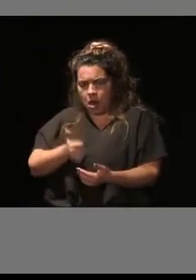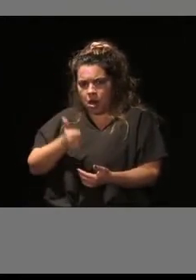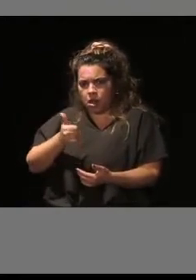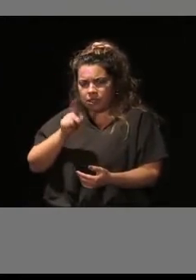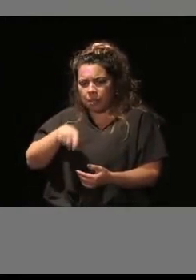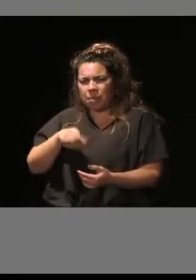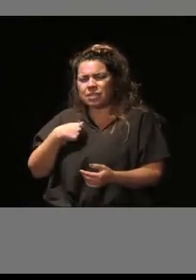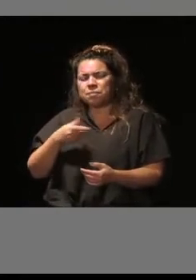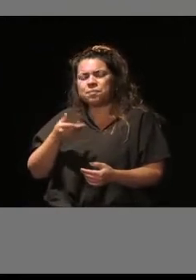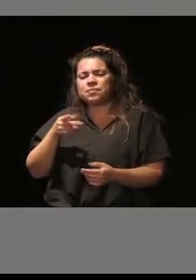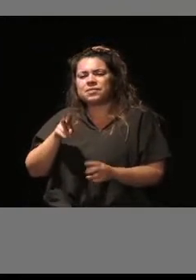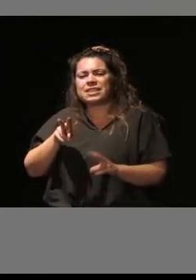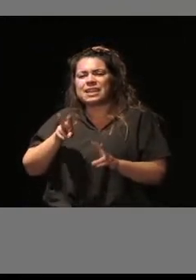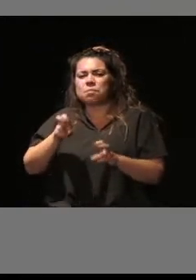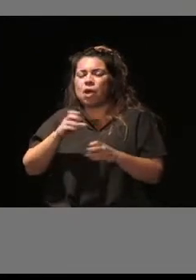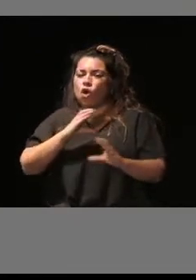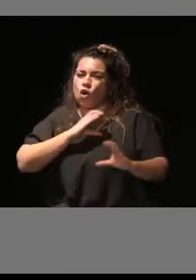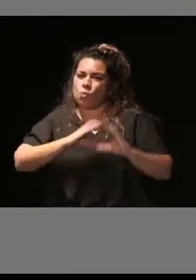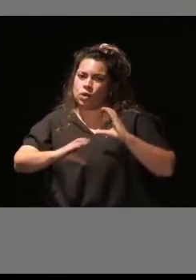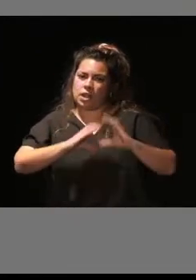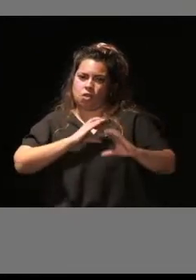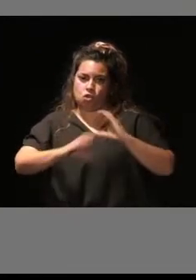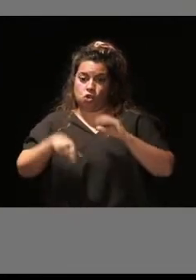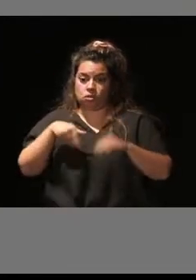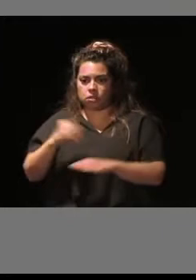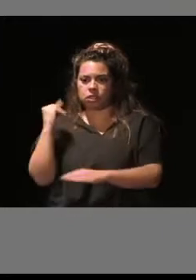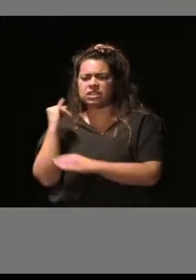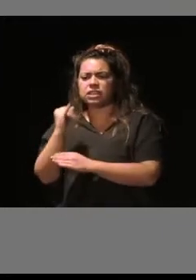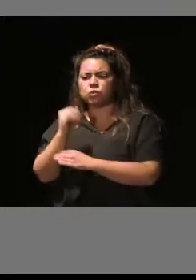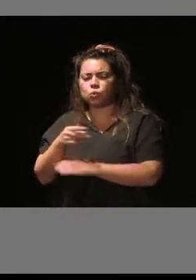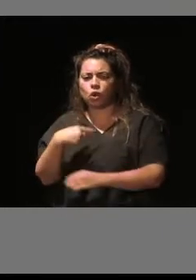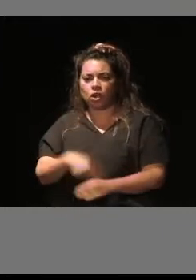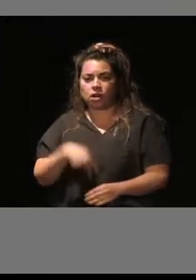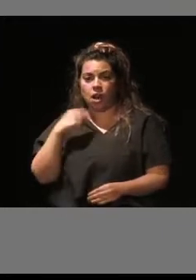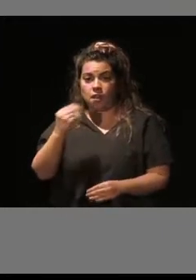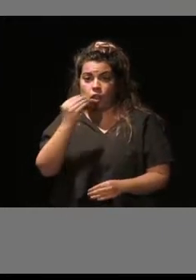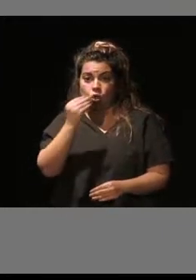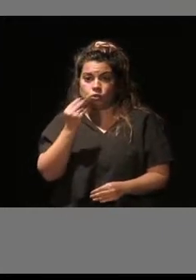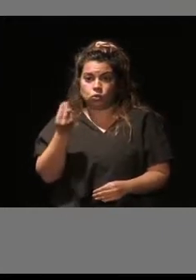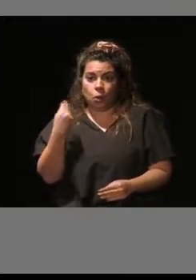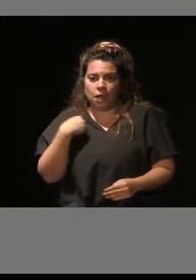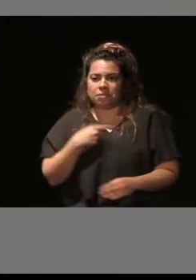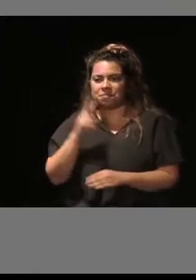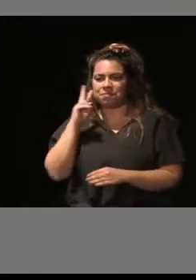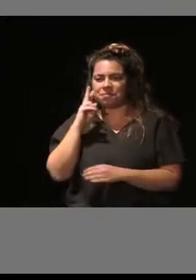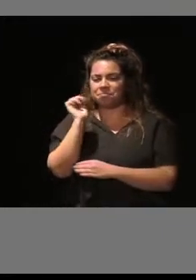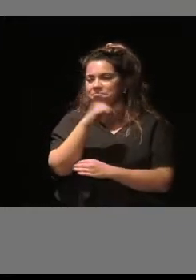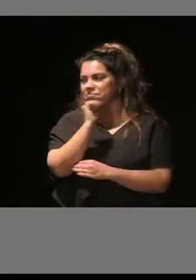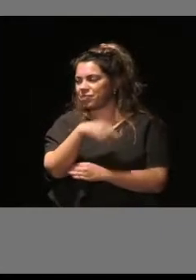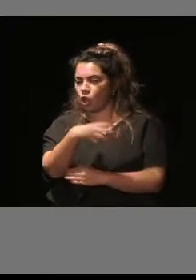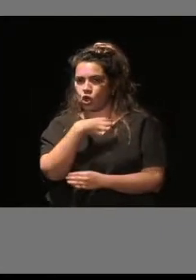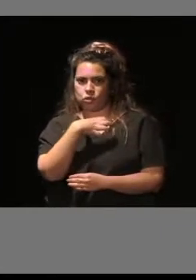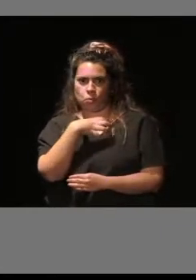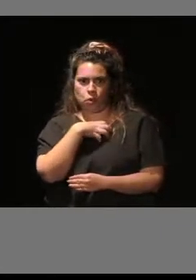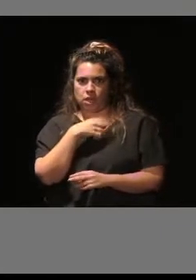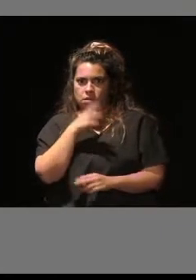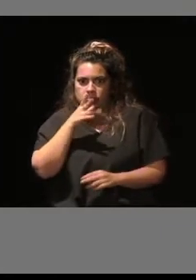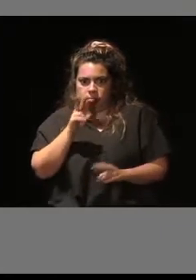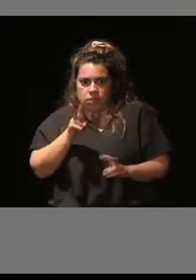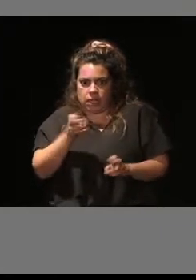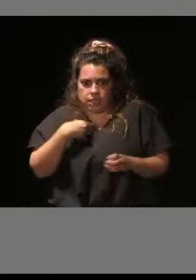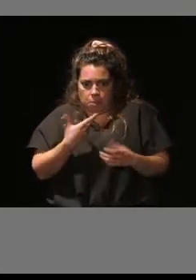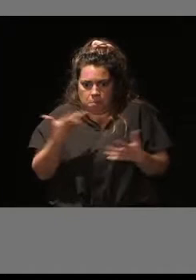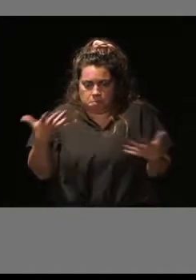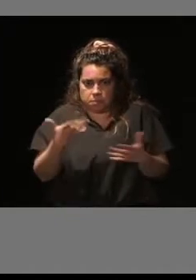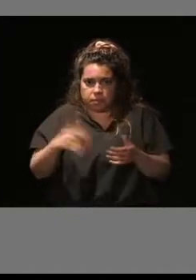comunicación. Pues bien, el Instituto Municipal de Consumo no ha podido permanecer impasible frente a esta revolución tecnológica